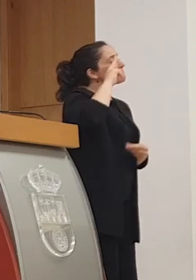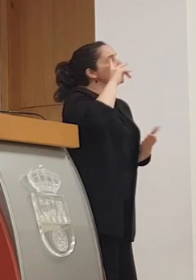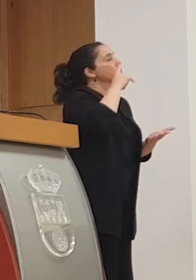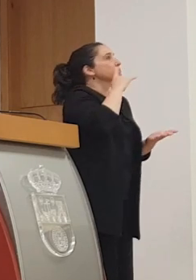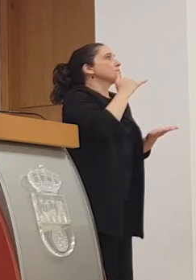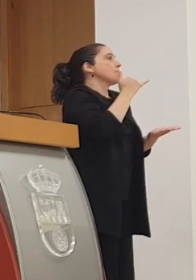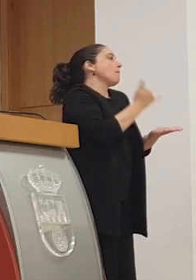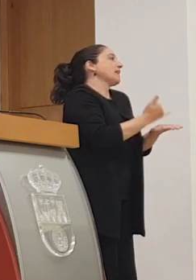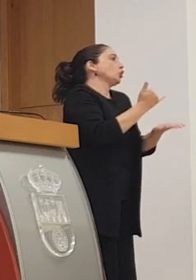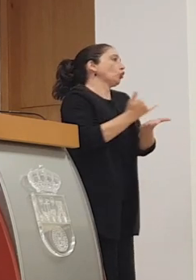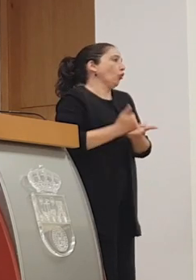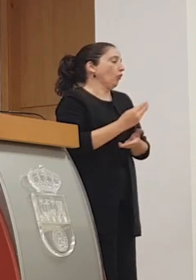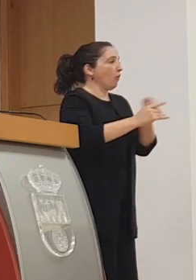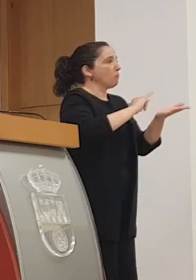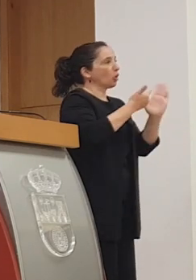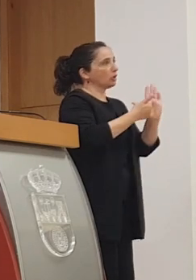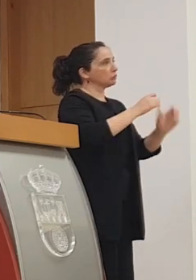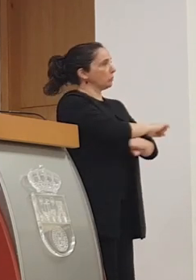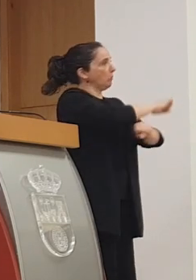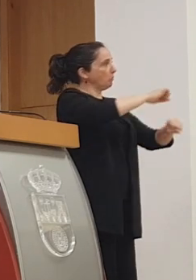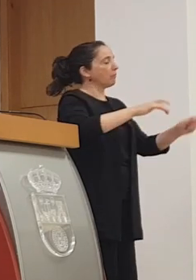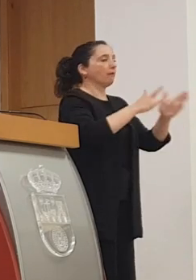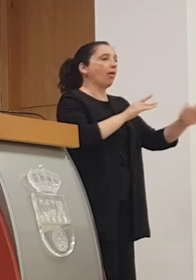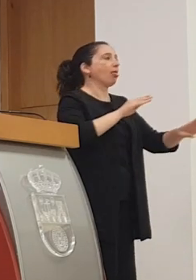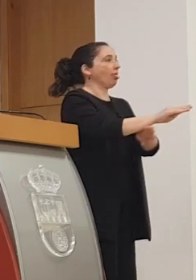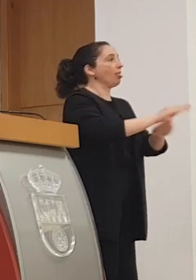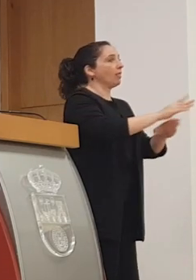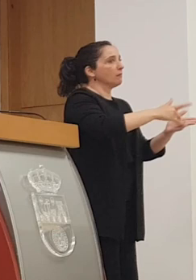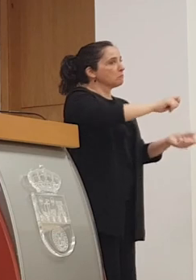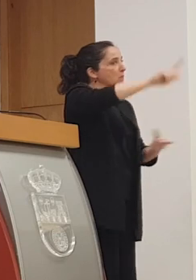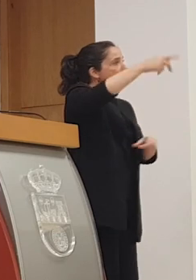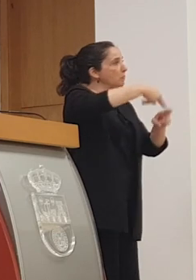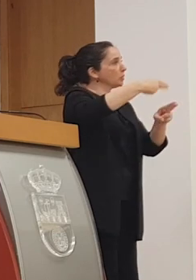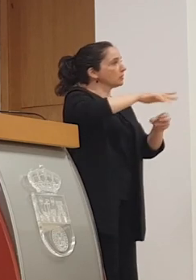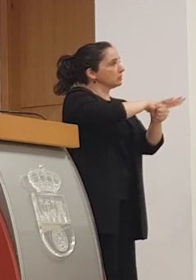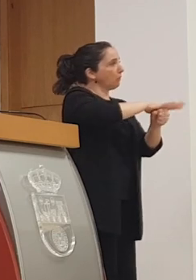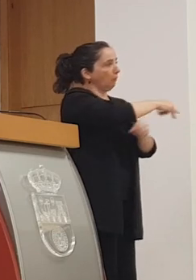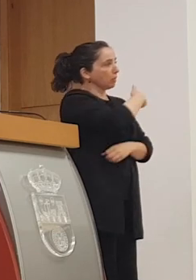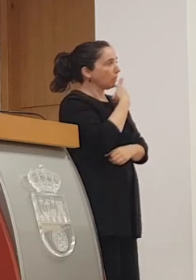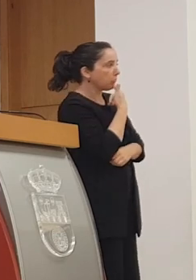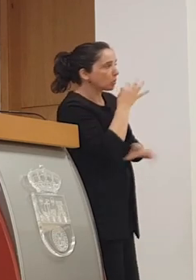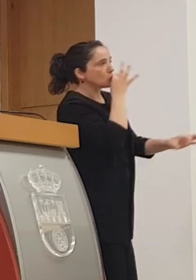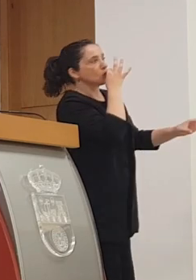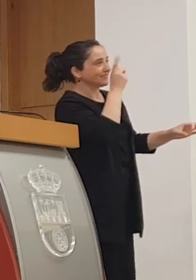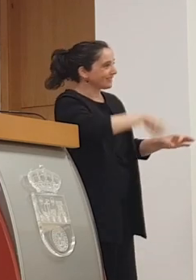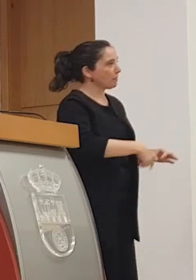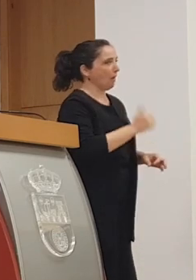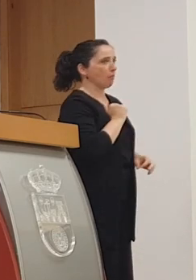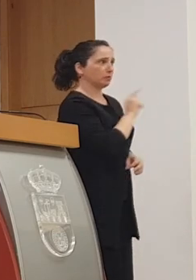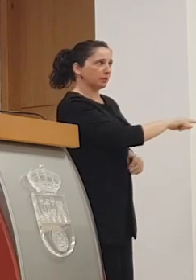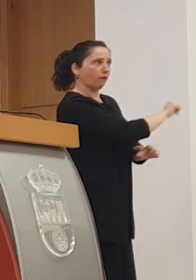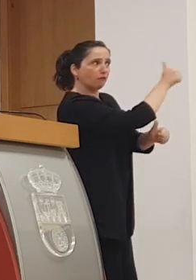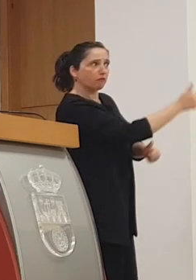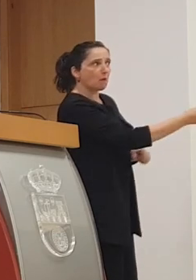experiencias pilotos que dan lugar después a proyectos que se consolidan y que pueden ser exportados a las políticas regionales de empleo. Nos interesa